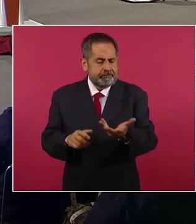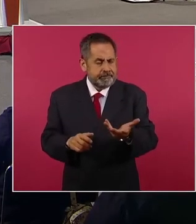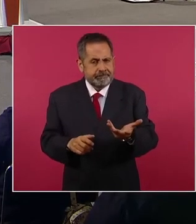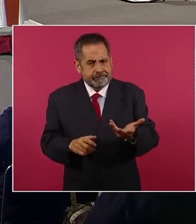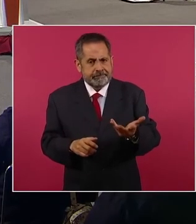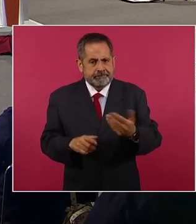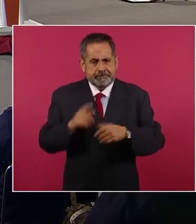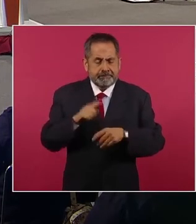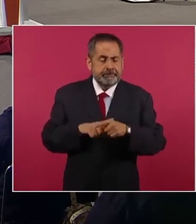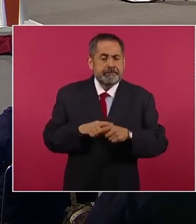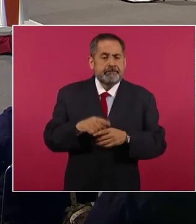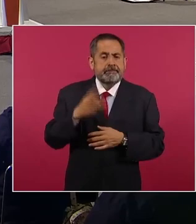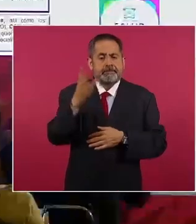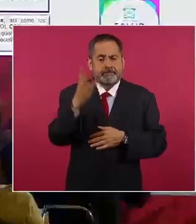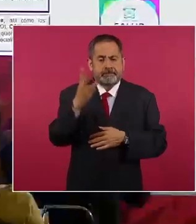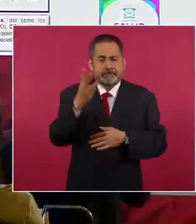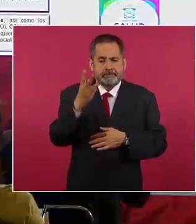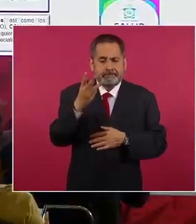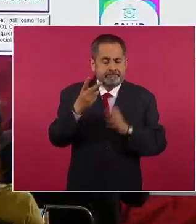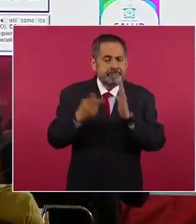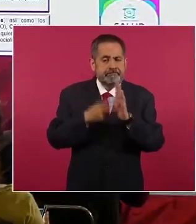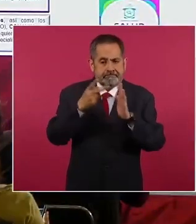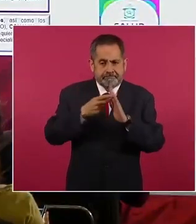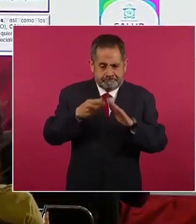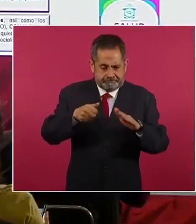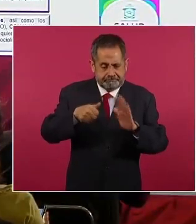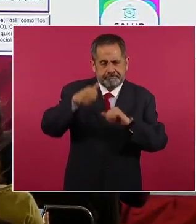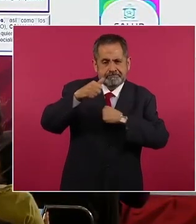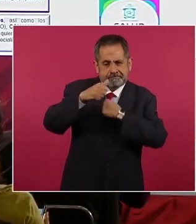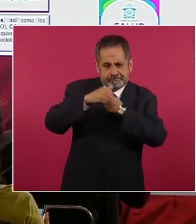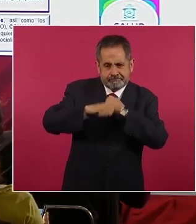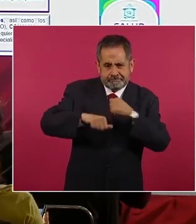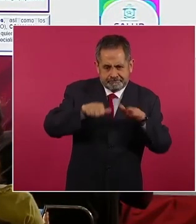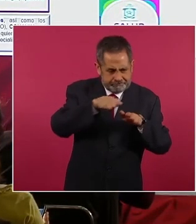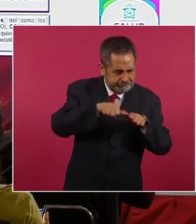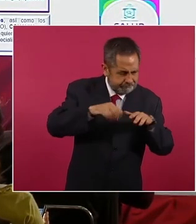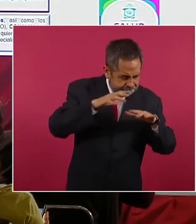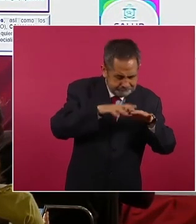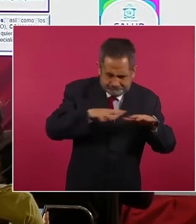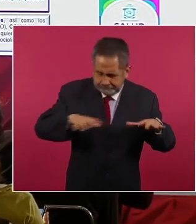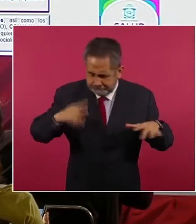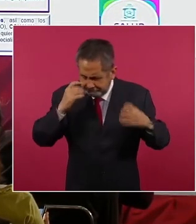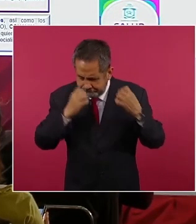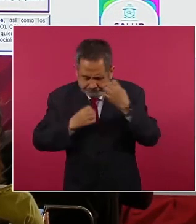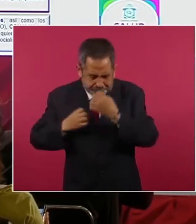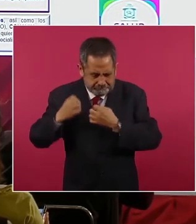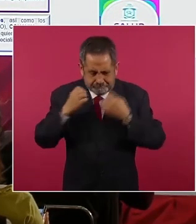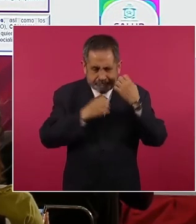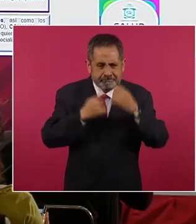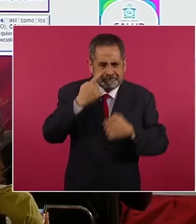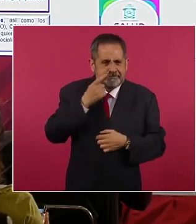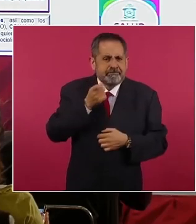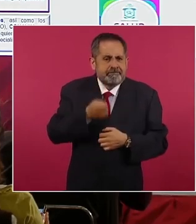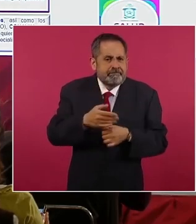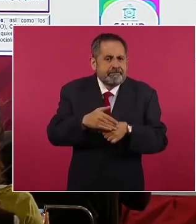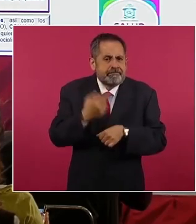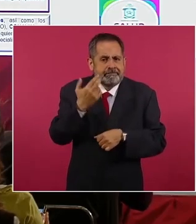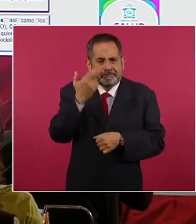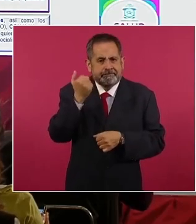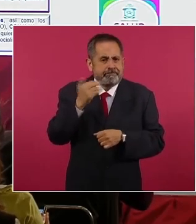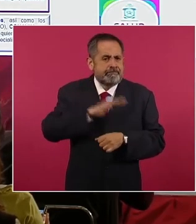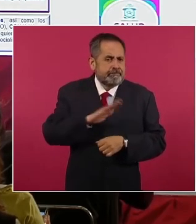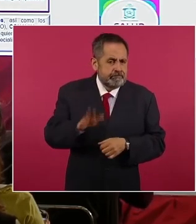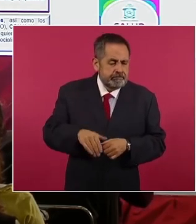tres autopsias, una inicial, una por personal del Instituto de